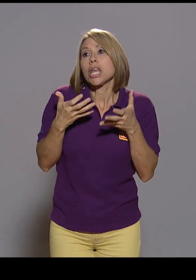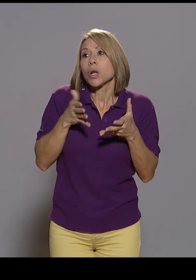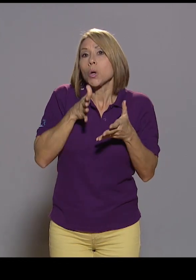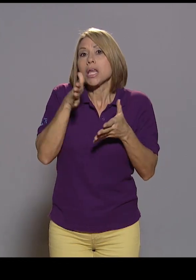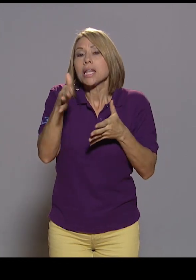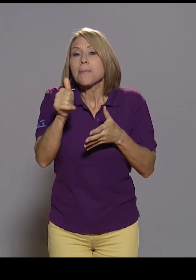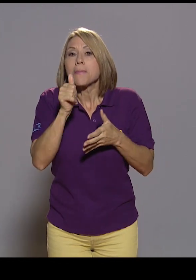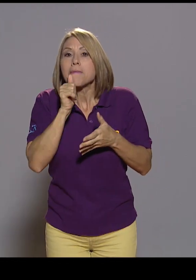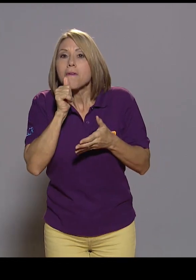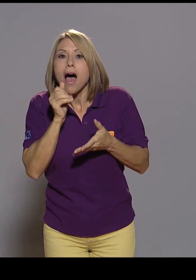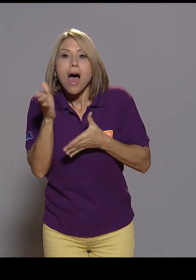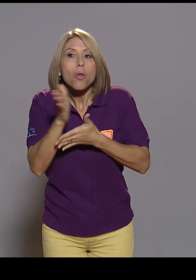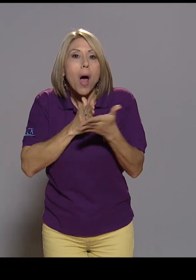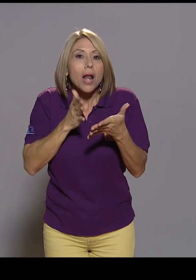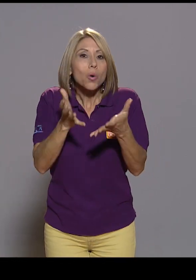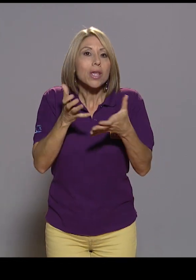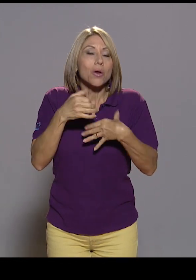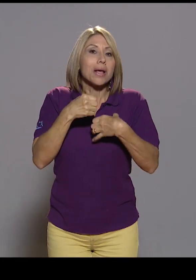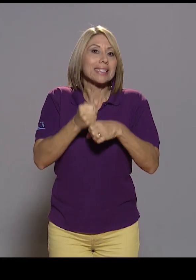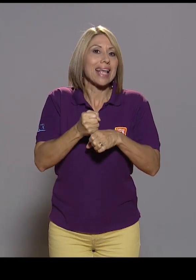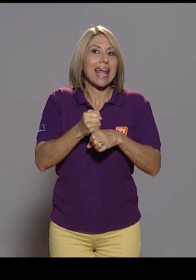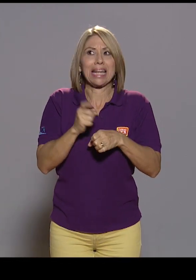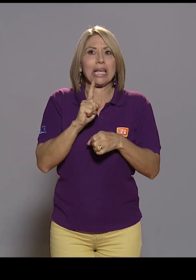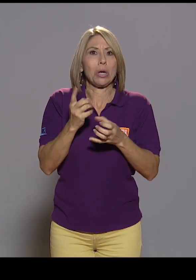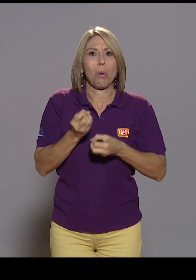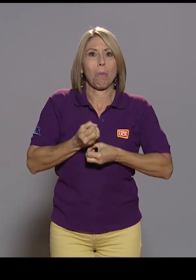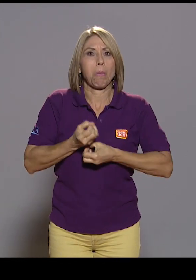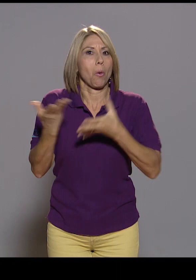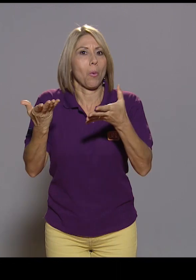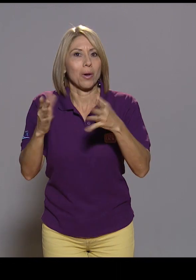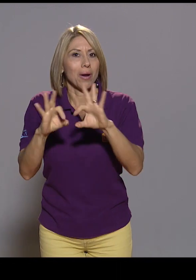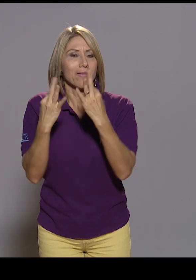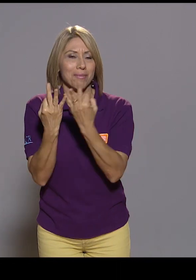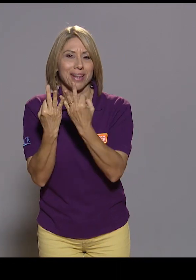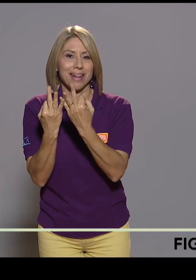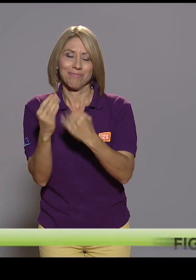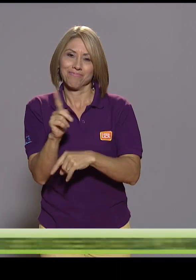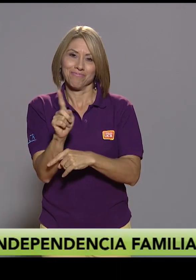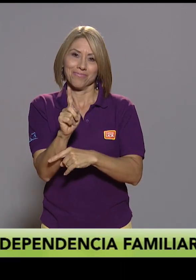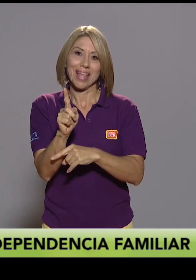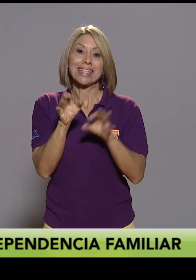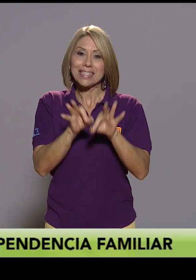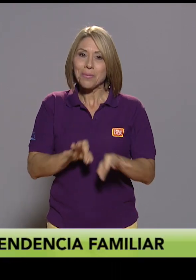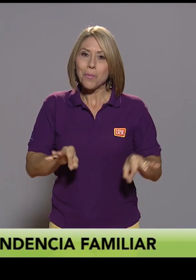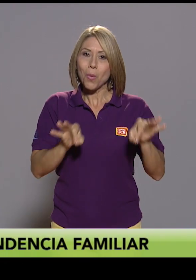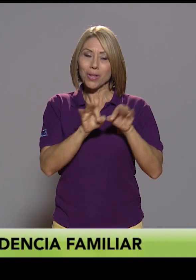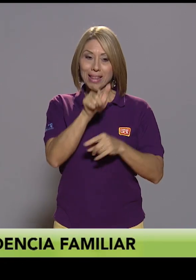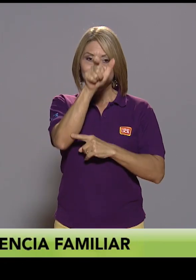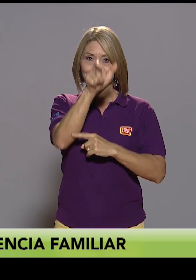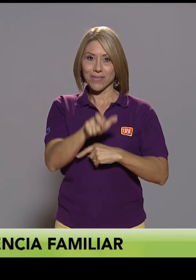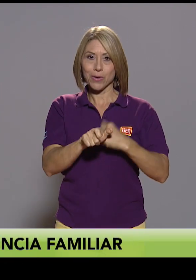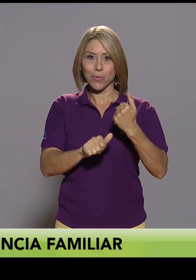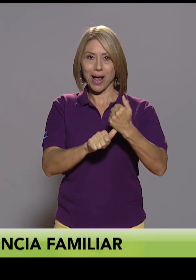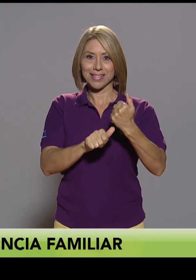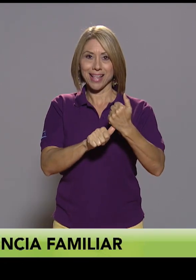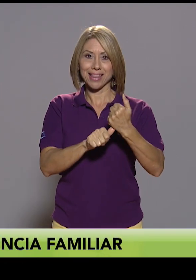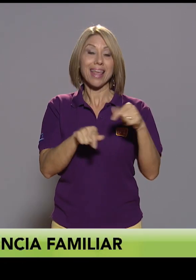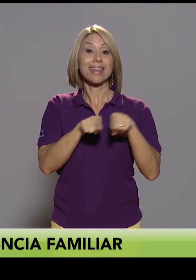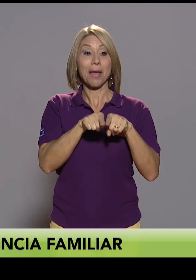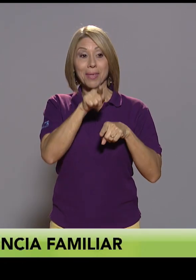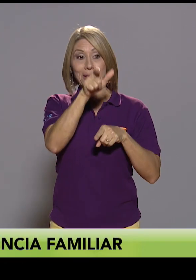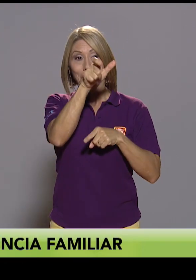probablemente no hacerlas públicas, de ahí es tan importante la figura del asistente, pero además porque también el asistente